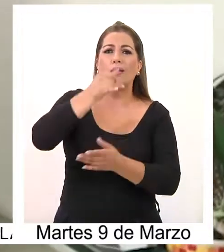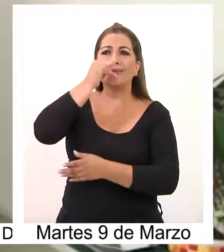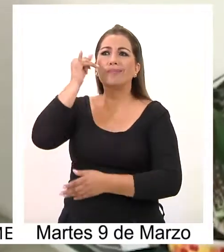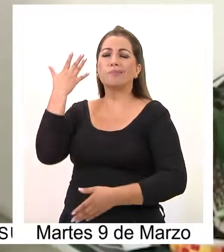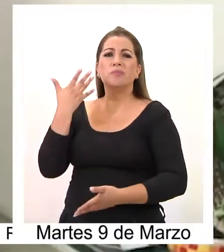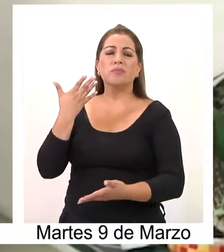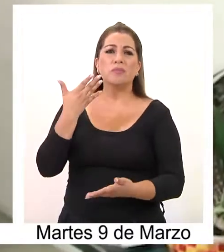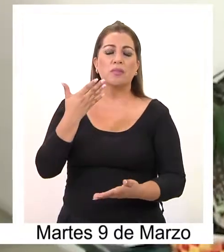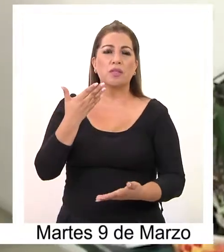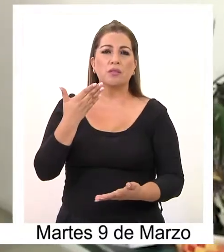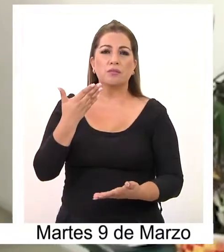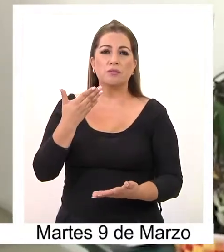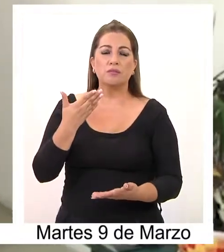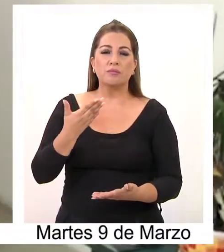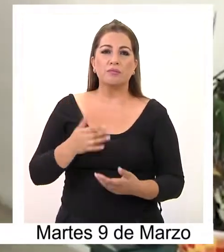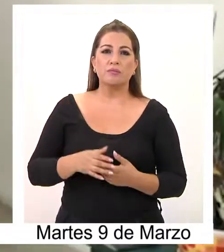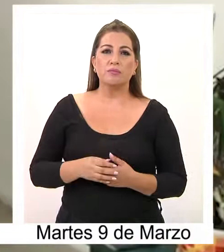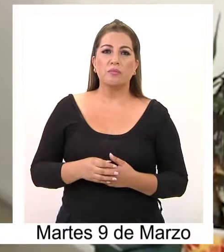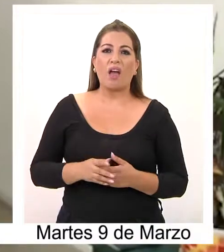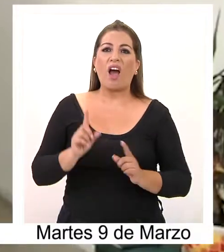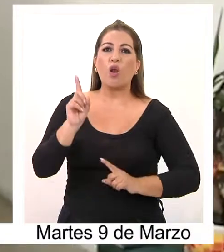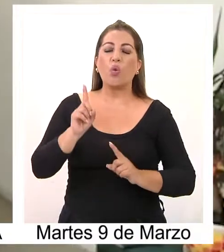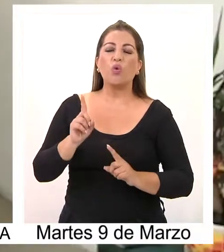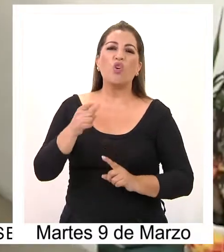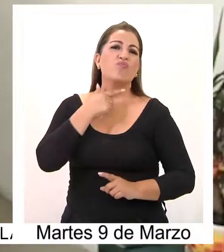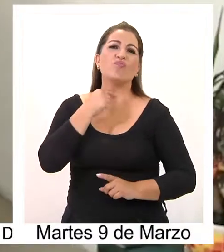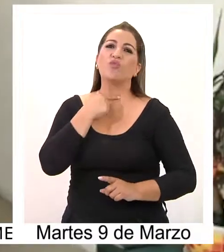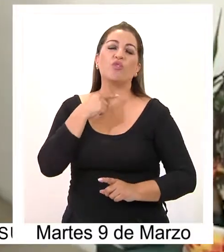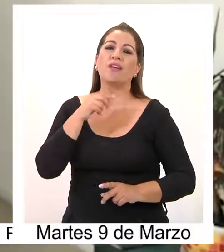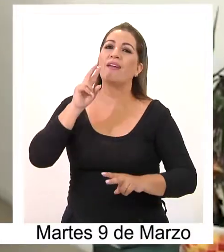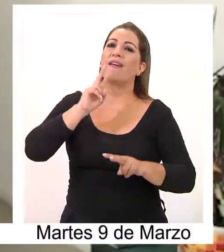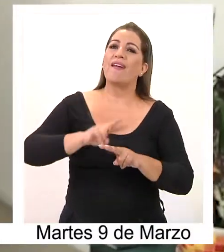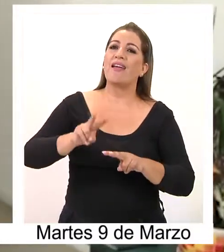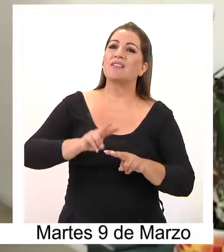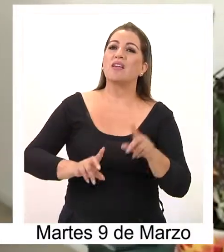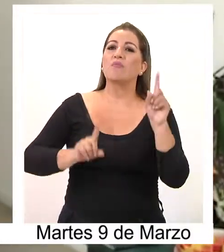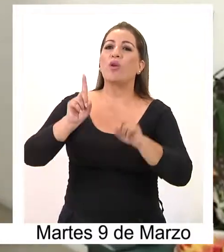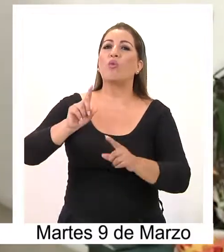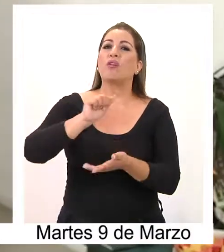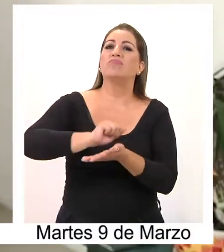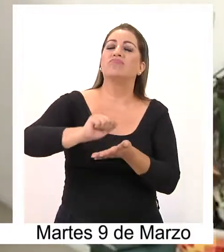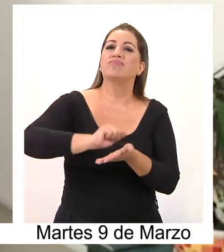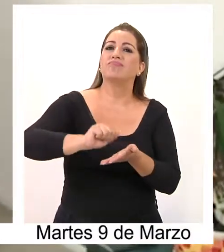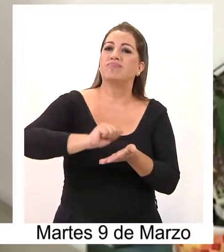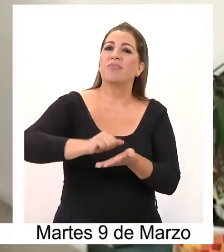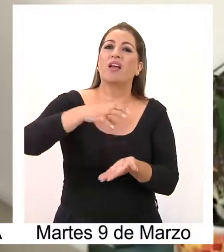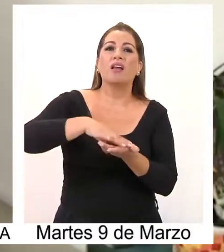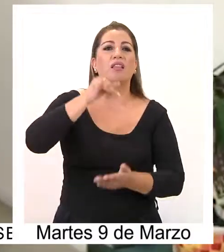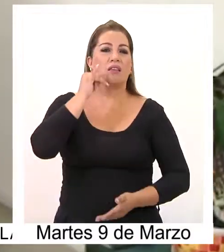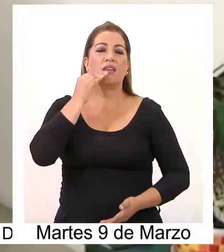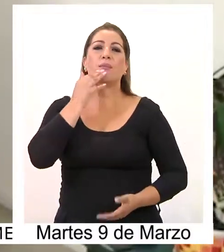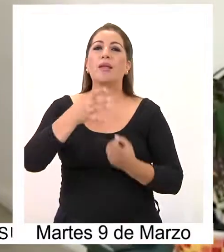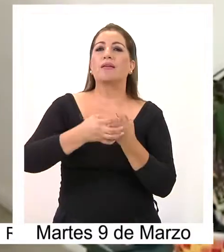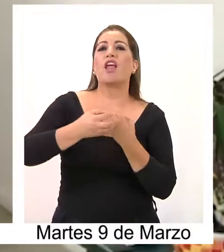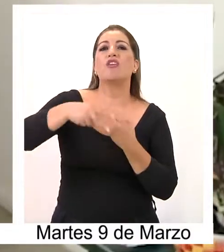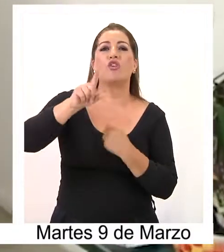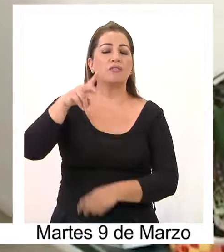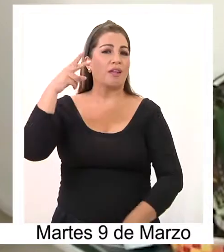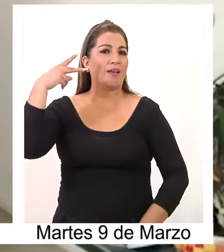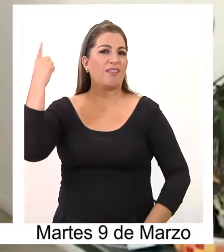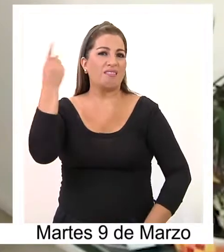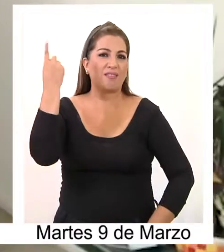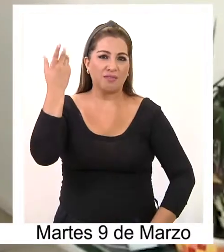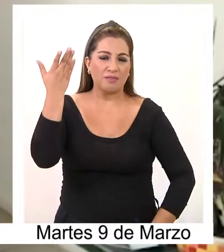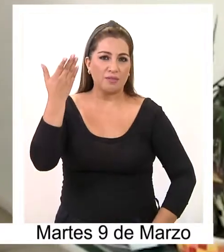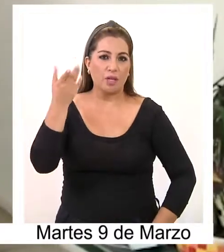un poco vetados para ciertos escritores de aquí de la ciudad y de la macro zona norte en general. Lo que